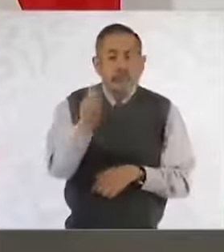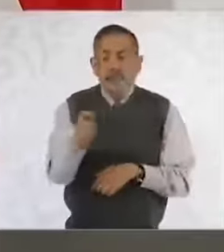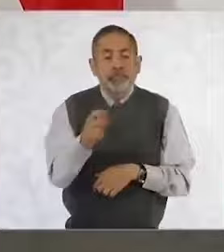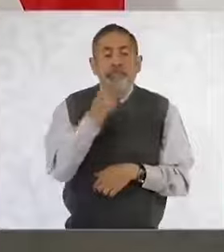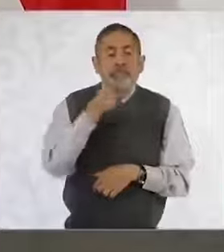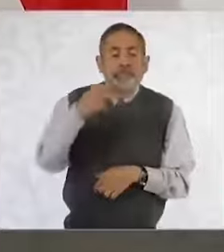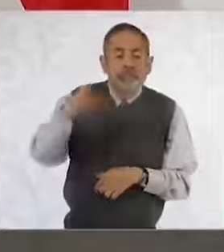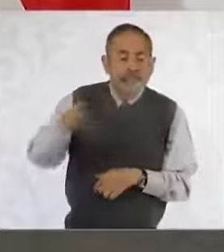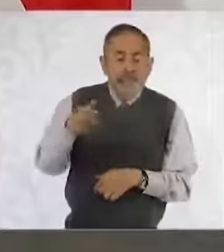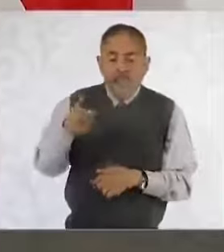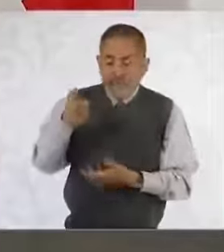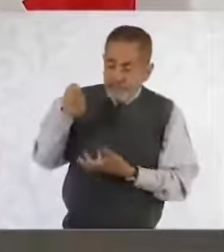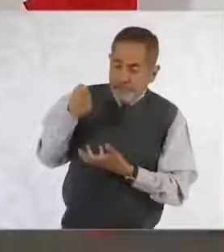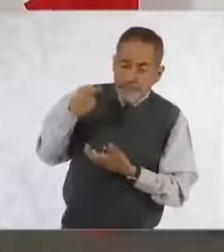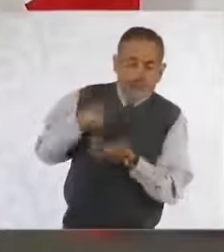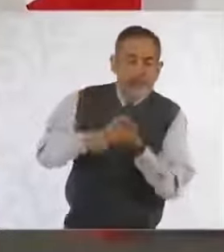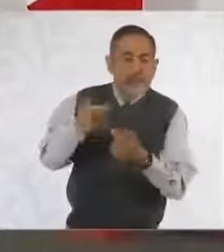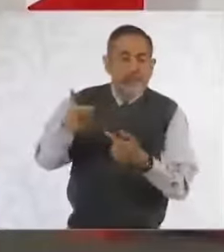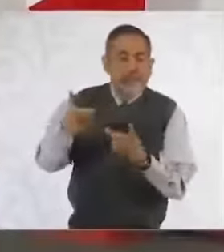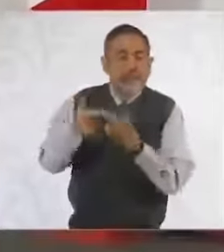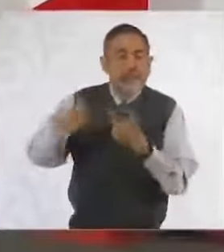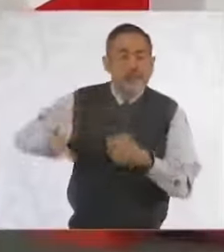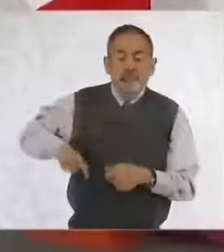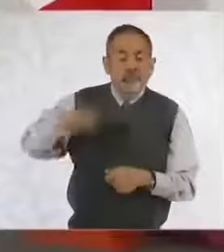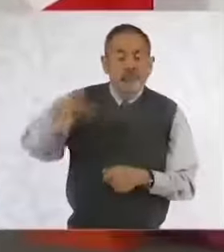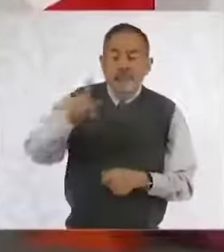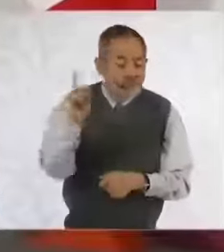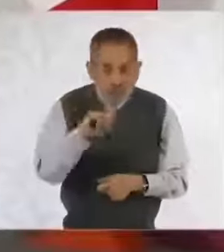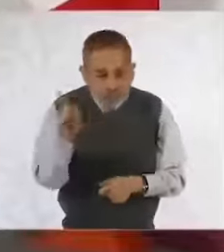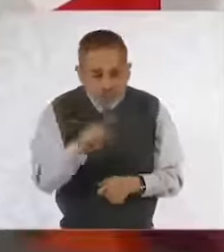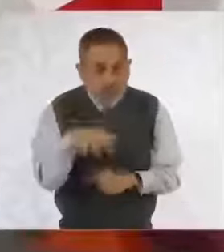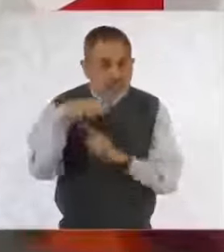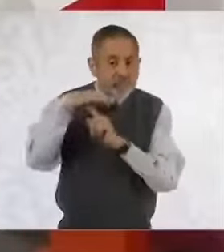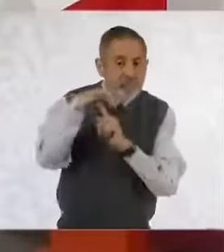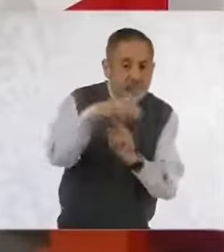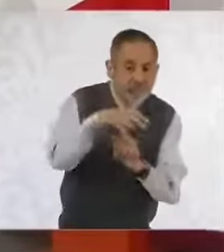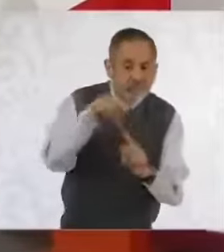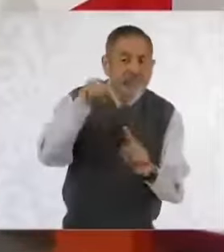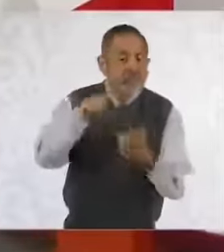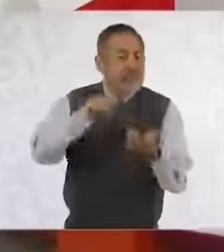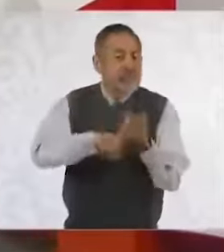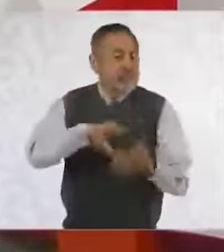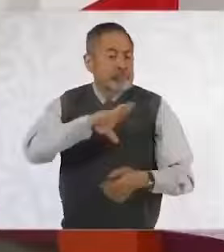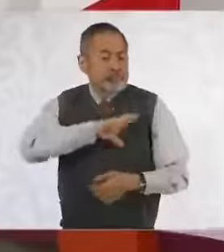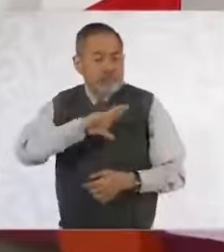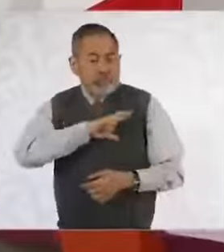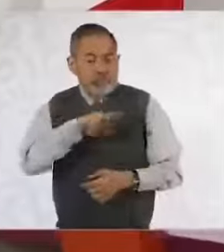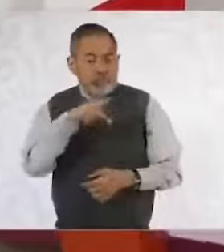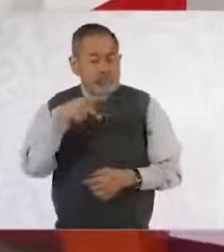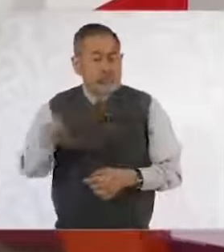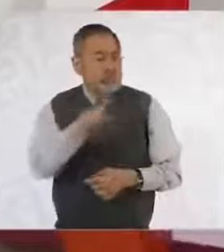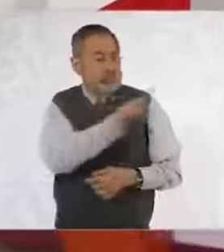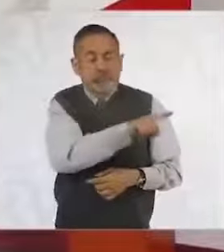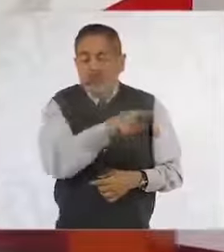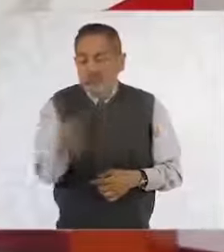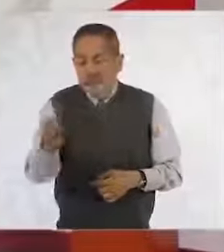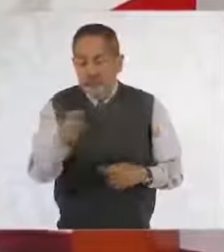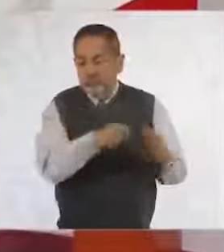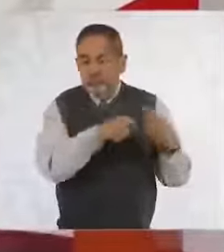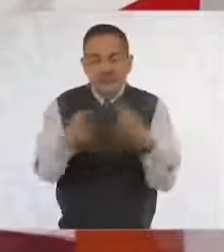públicos, sino el helicóptero particular que,